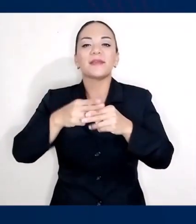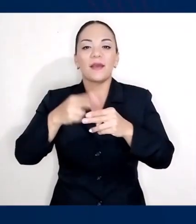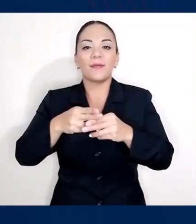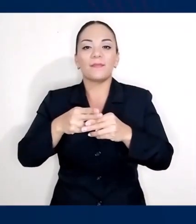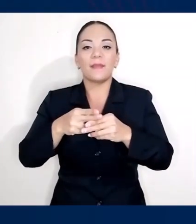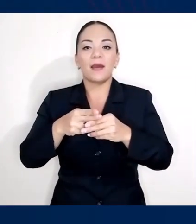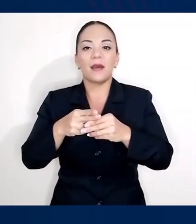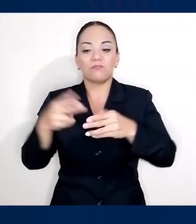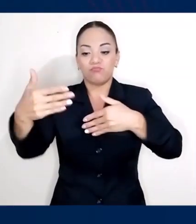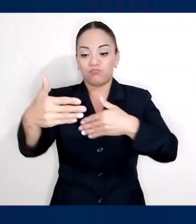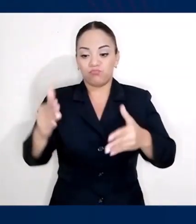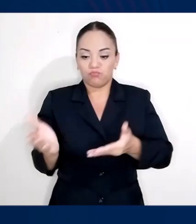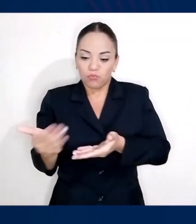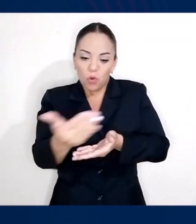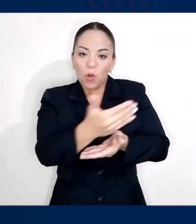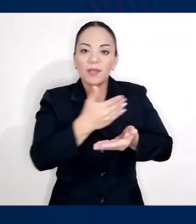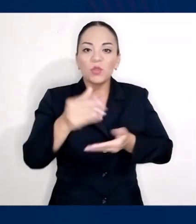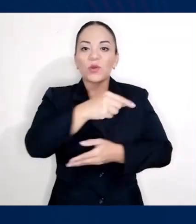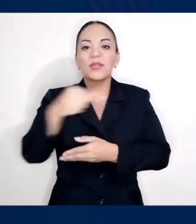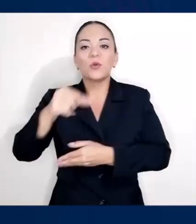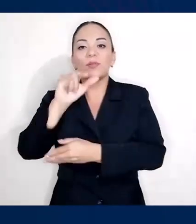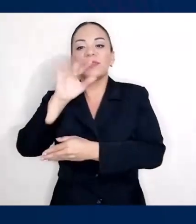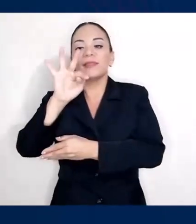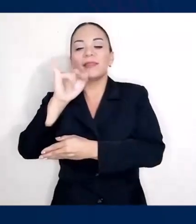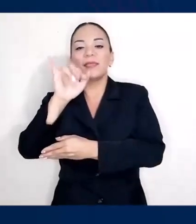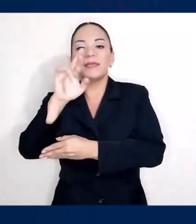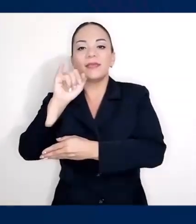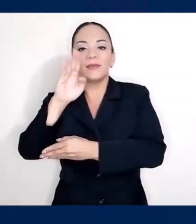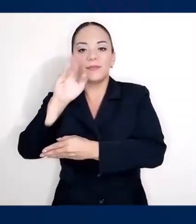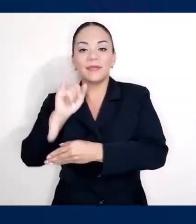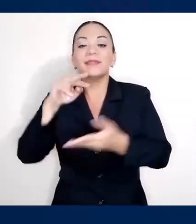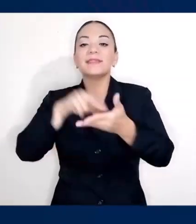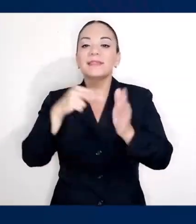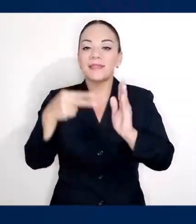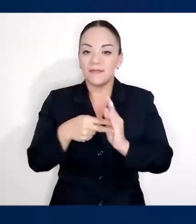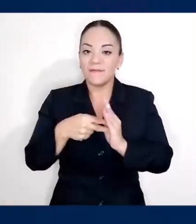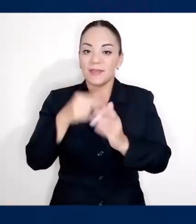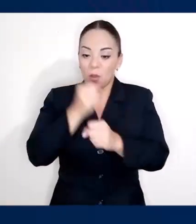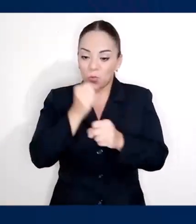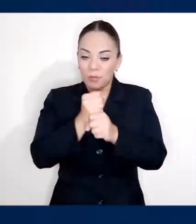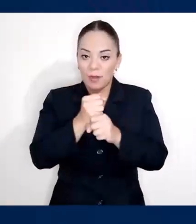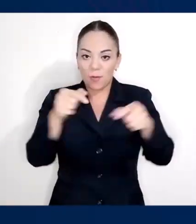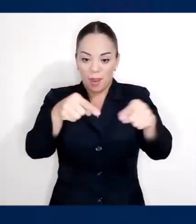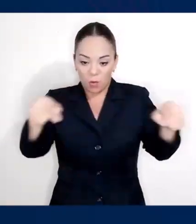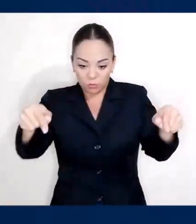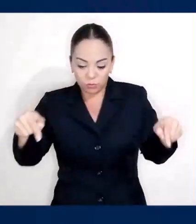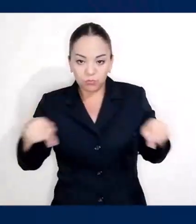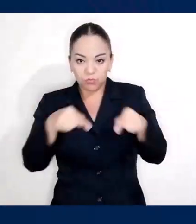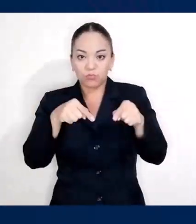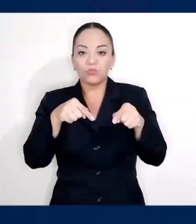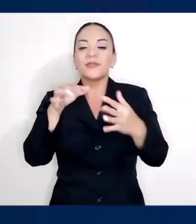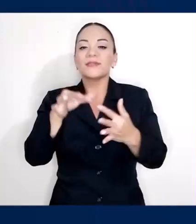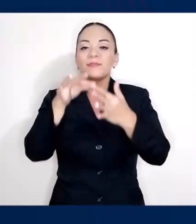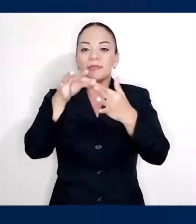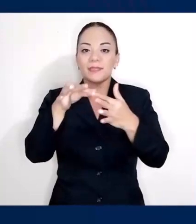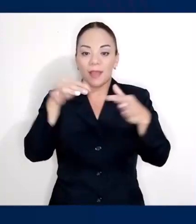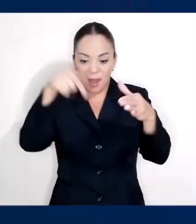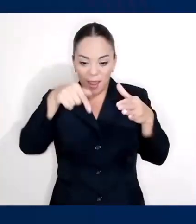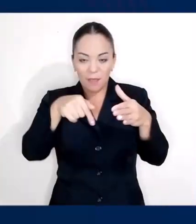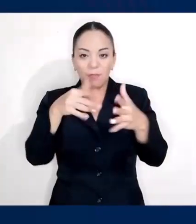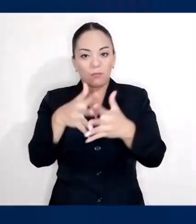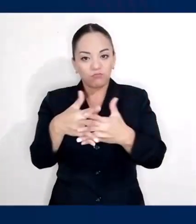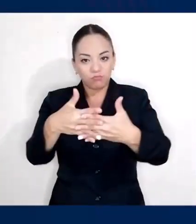colector del río Teribí. ¿Qué es eso? Una obra de alcantarillado en la que